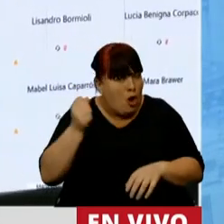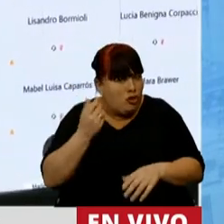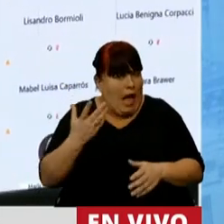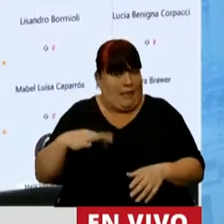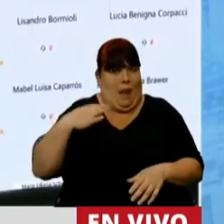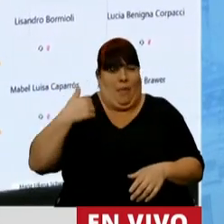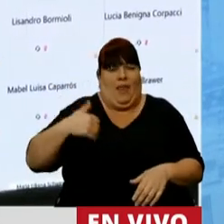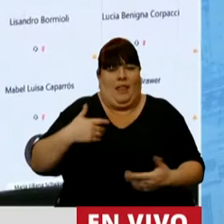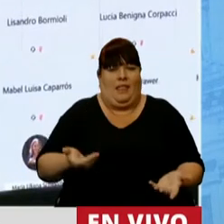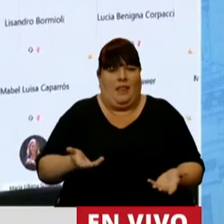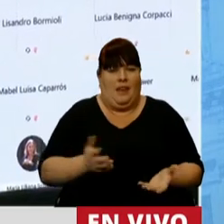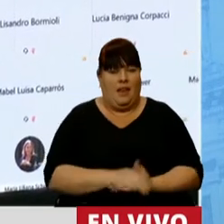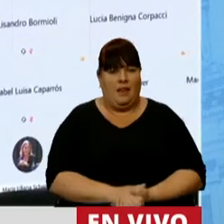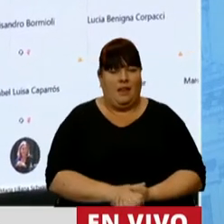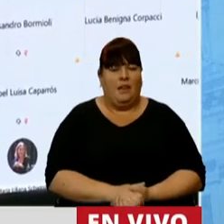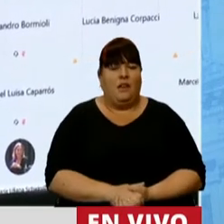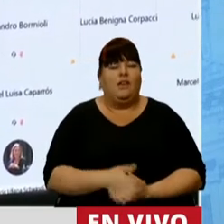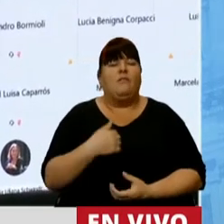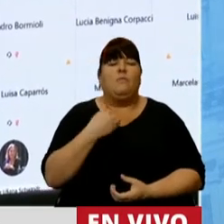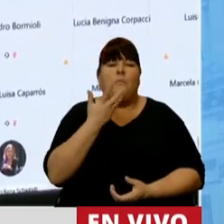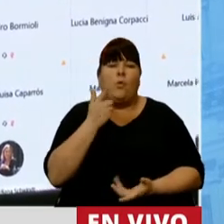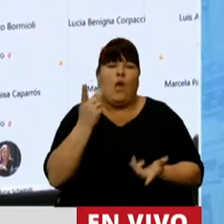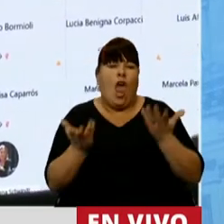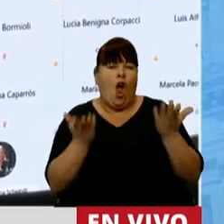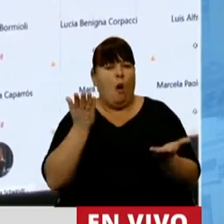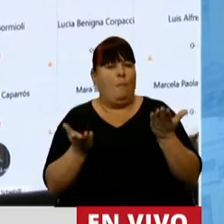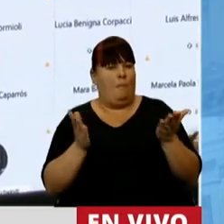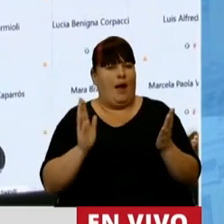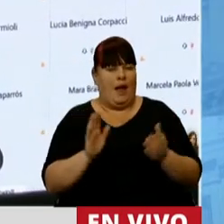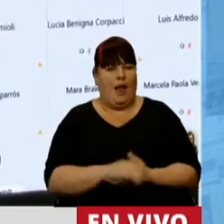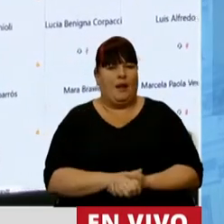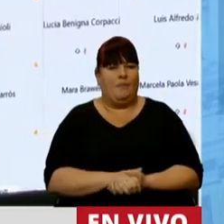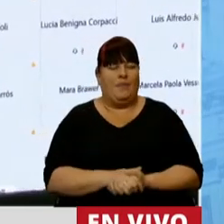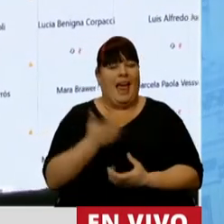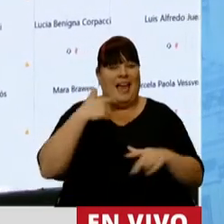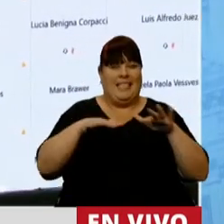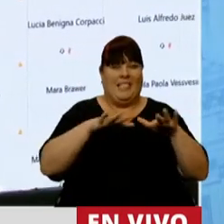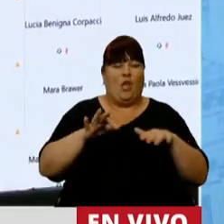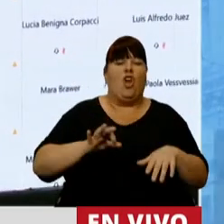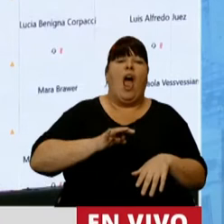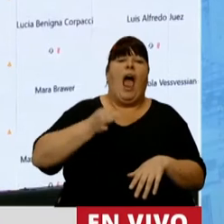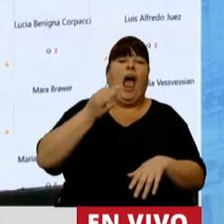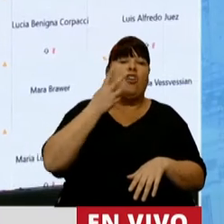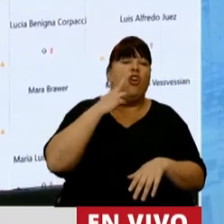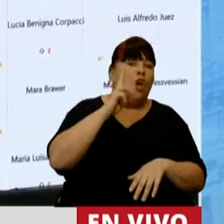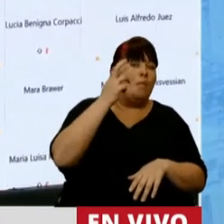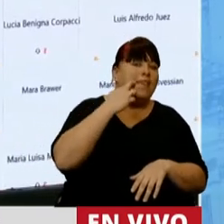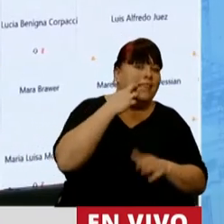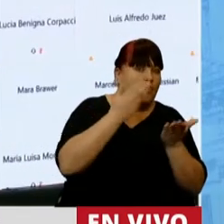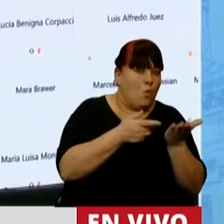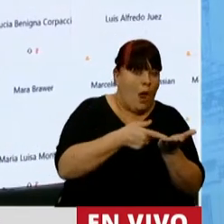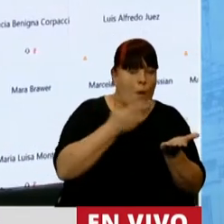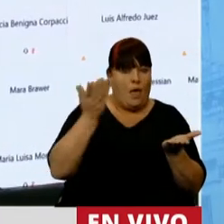para la vida de los argentinos. Y yo quisiera hacer una comparación con aquellas situaciones del año 2019